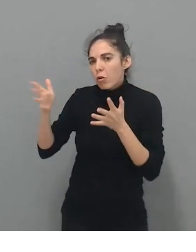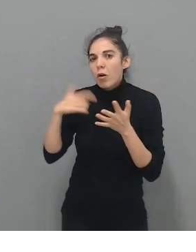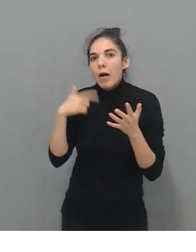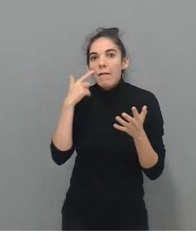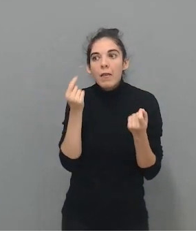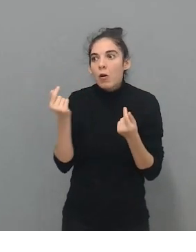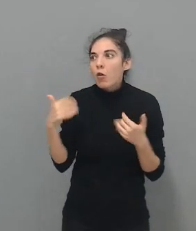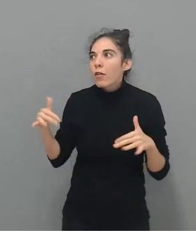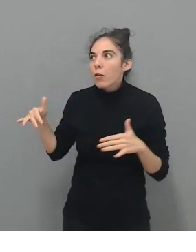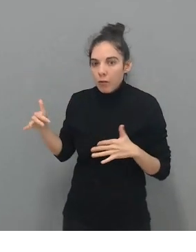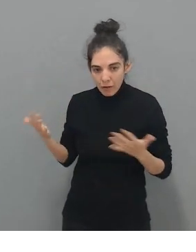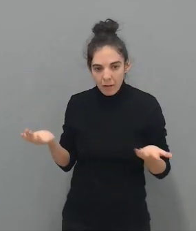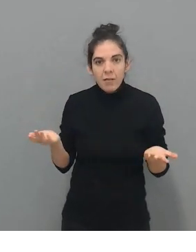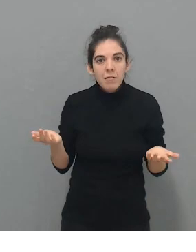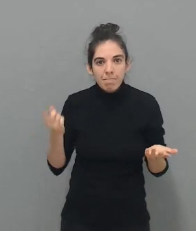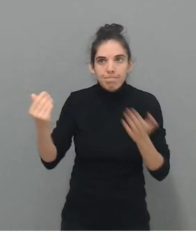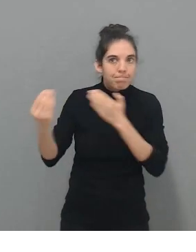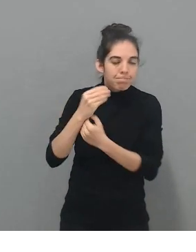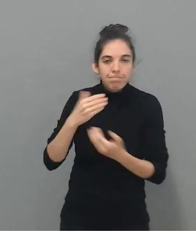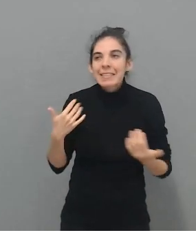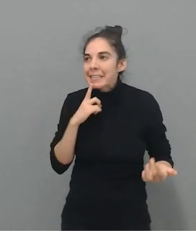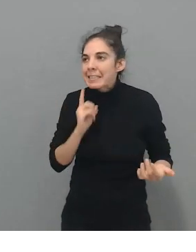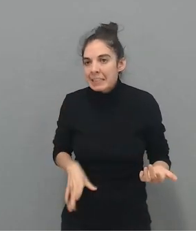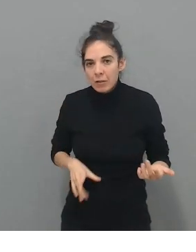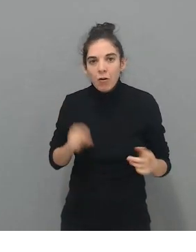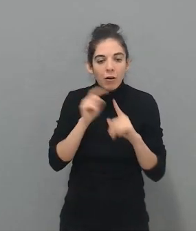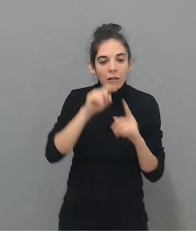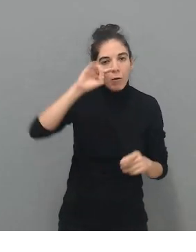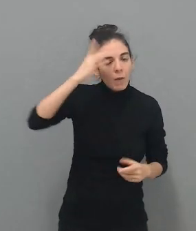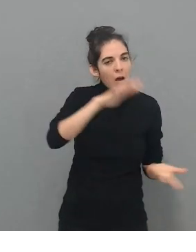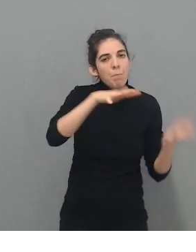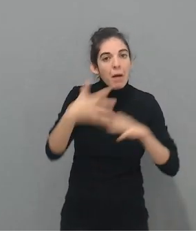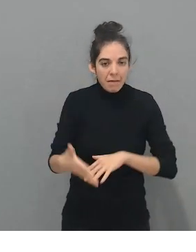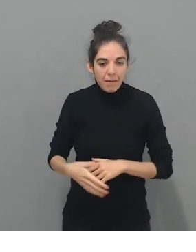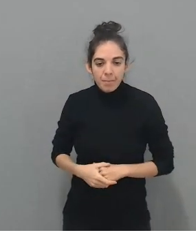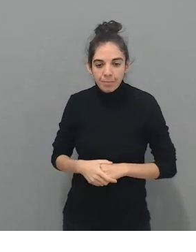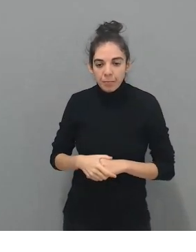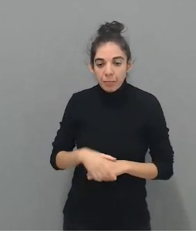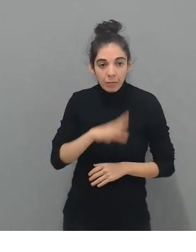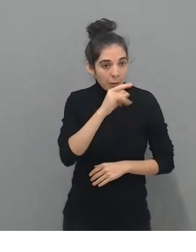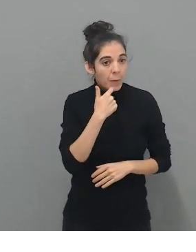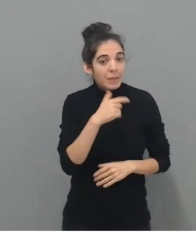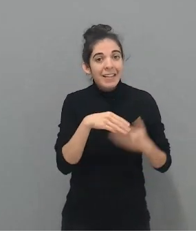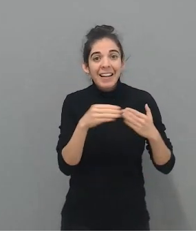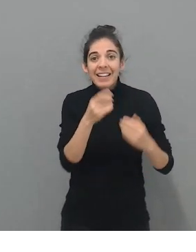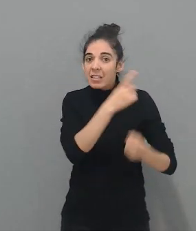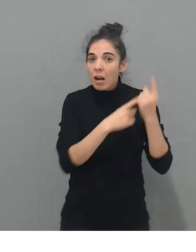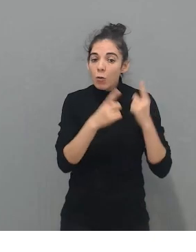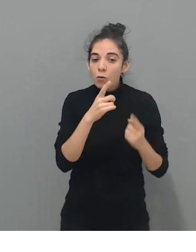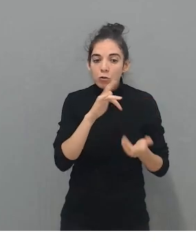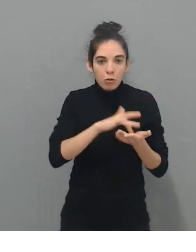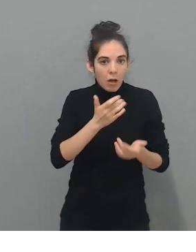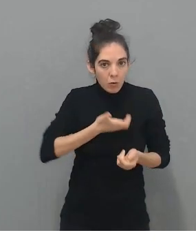esa financiación para llevar a cabo sus ideas. Claro, pero tú decías que algunos de vuestros clientes son ayuntamientos,